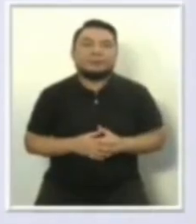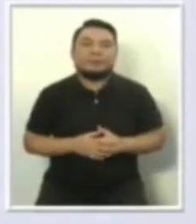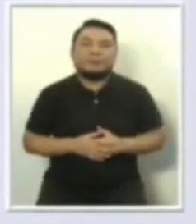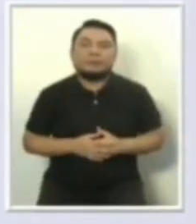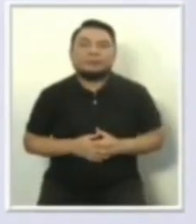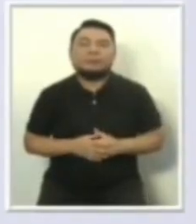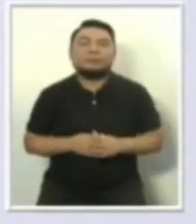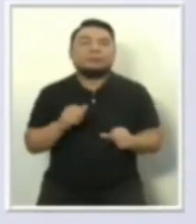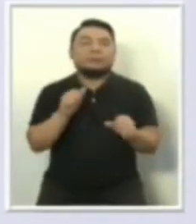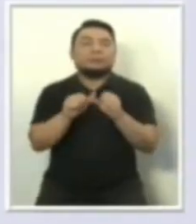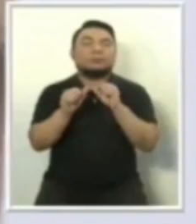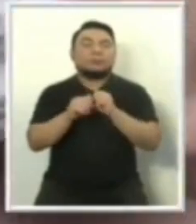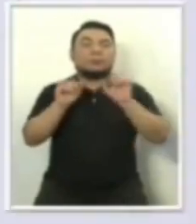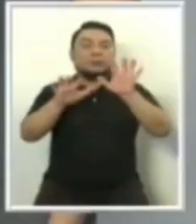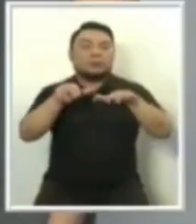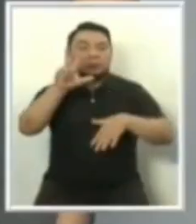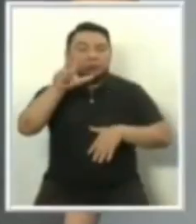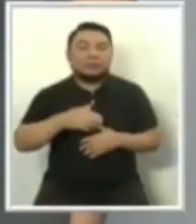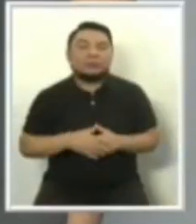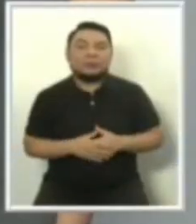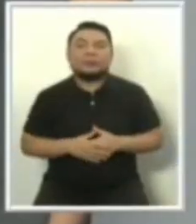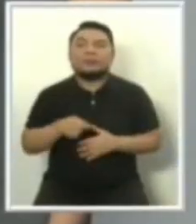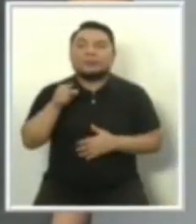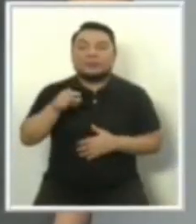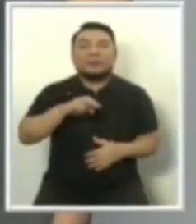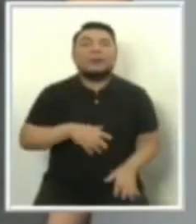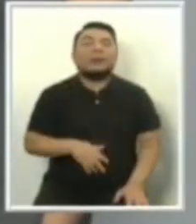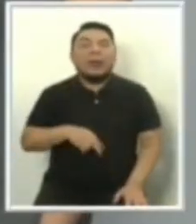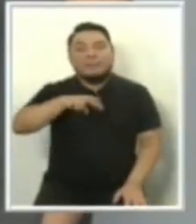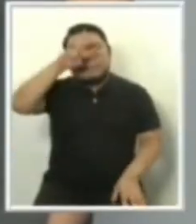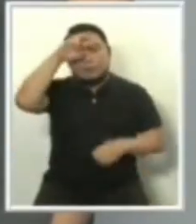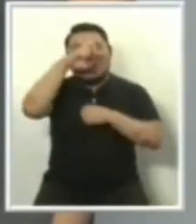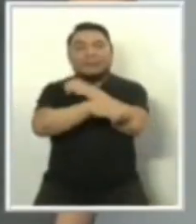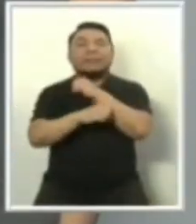El número trece es Perú Patria Segura.